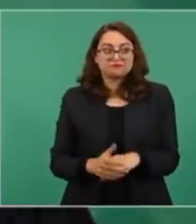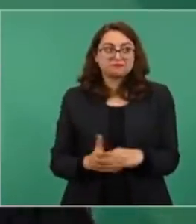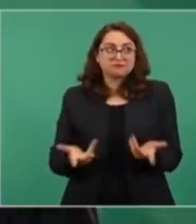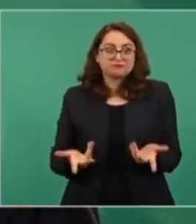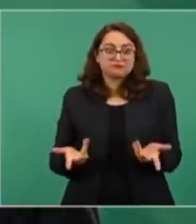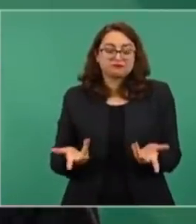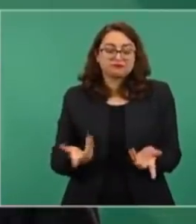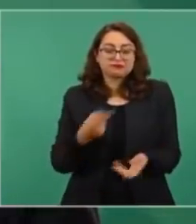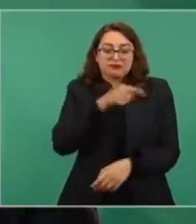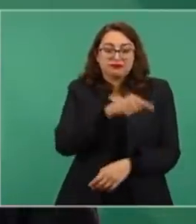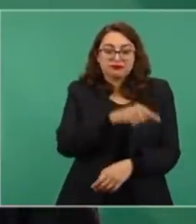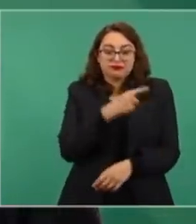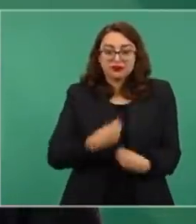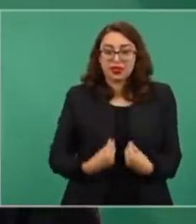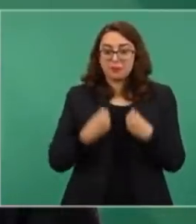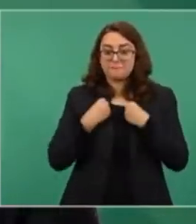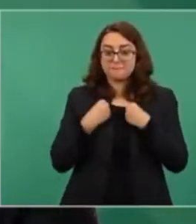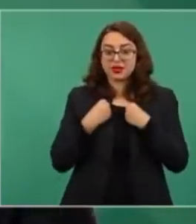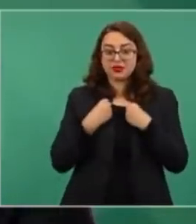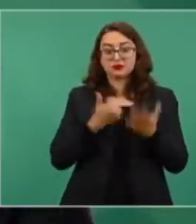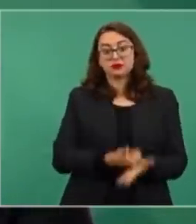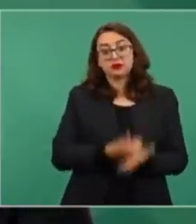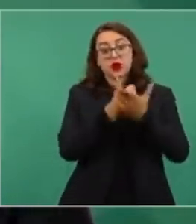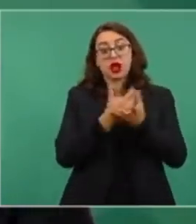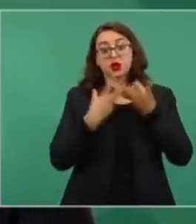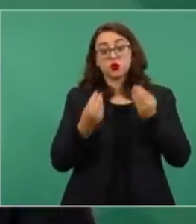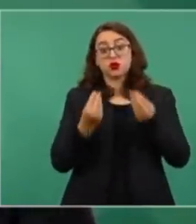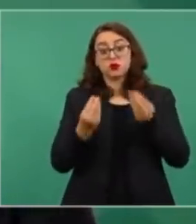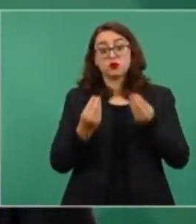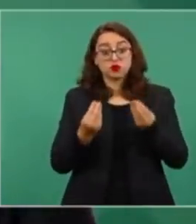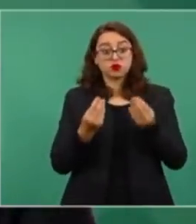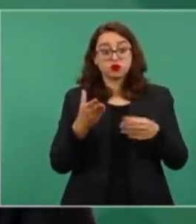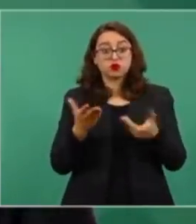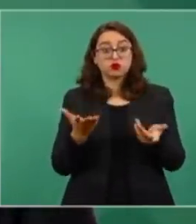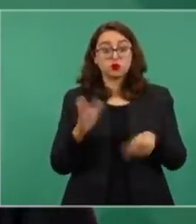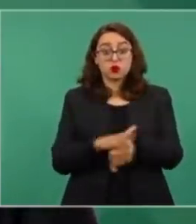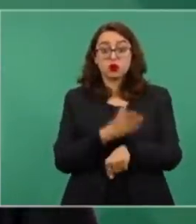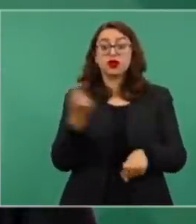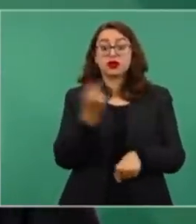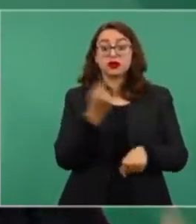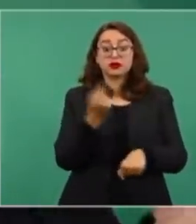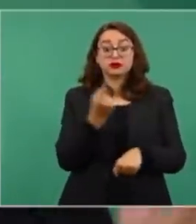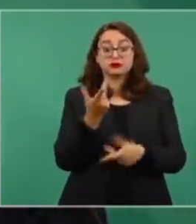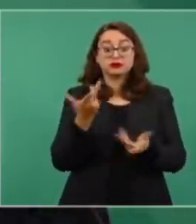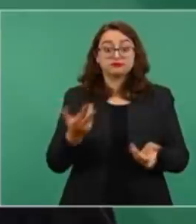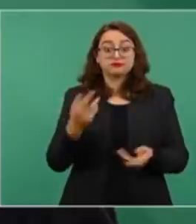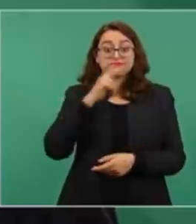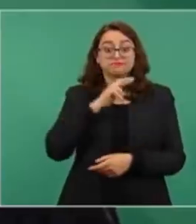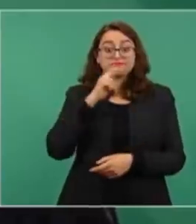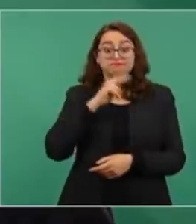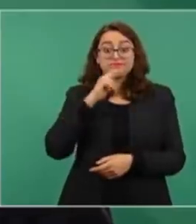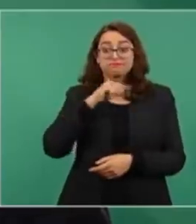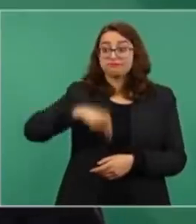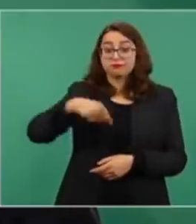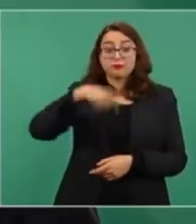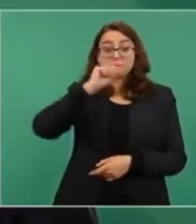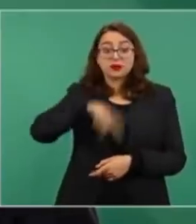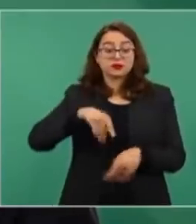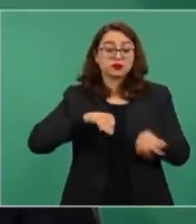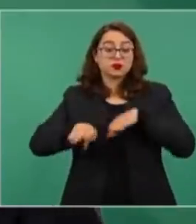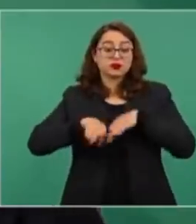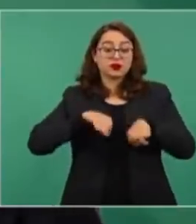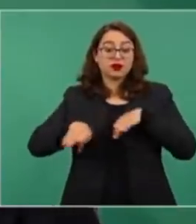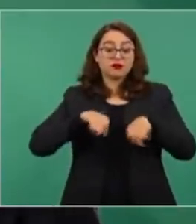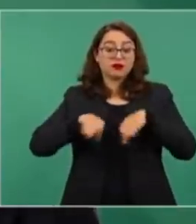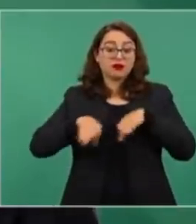un espacio que tengo. Me ayuda mucho el vivir aquí porque estoy pendiente,